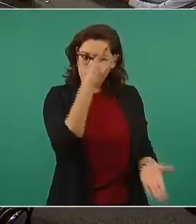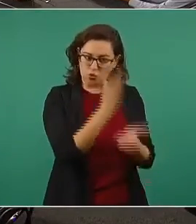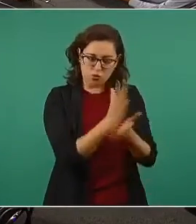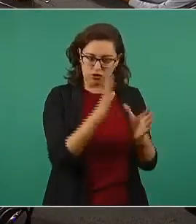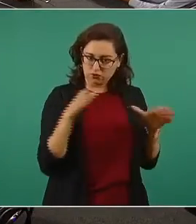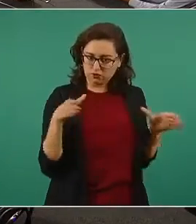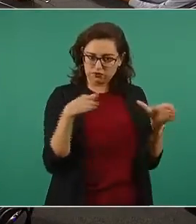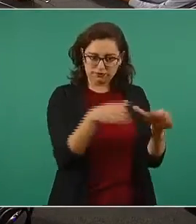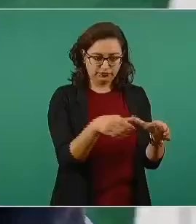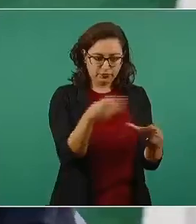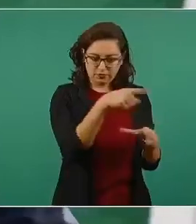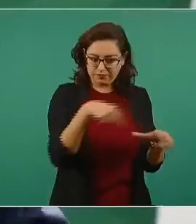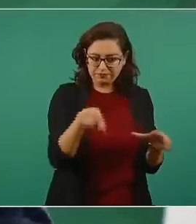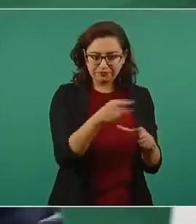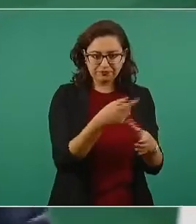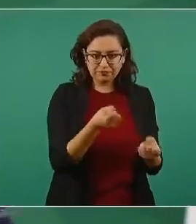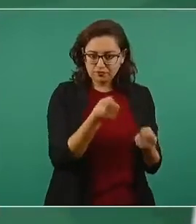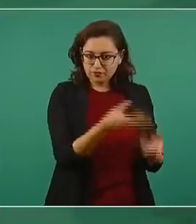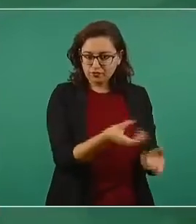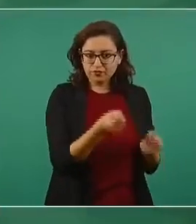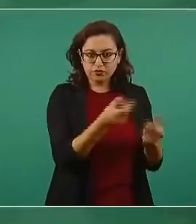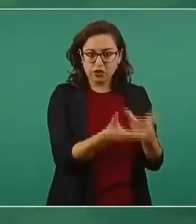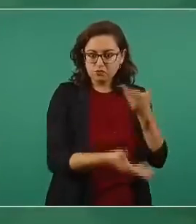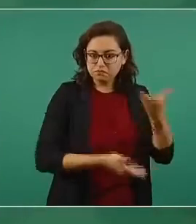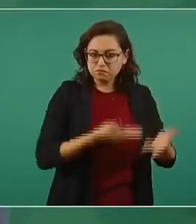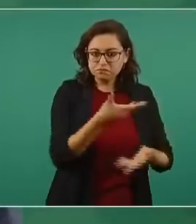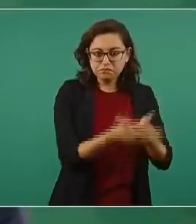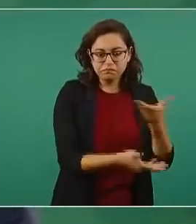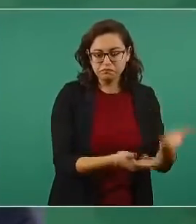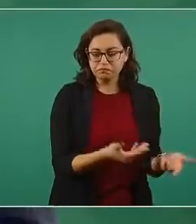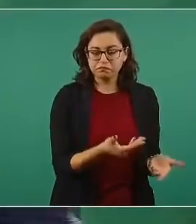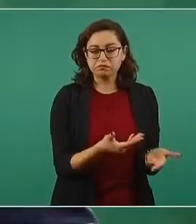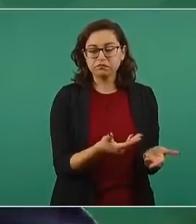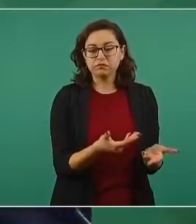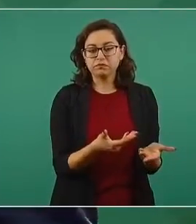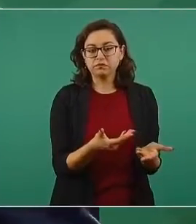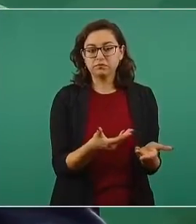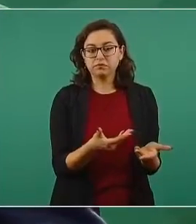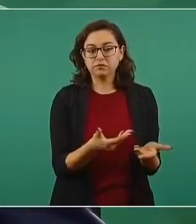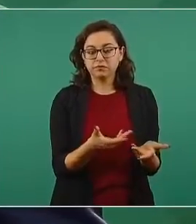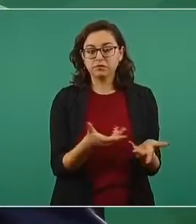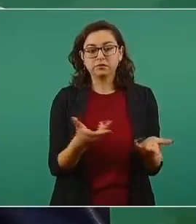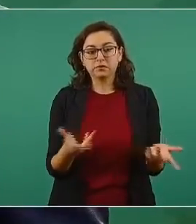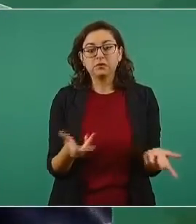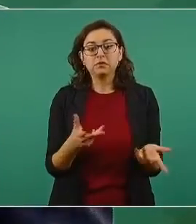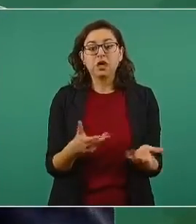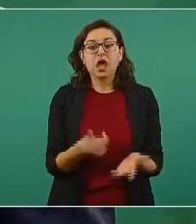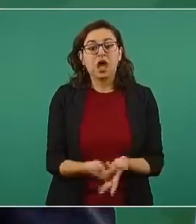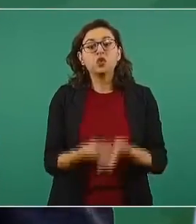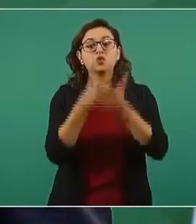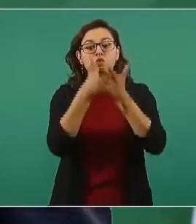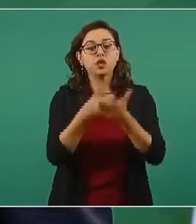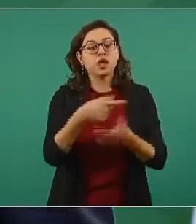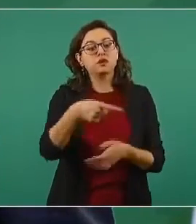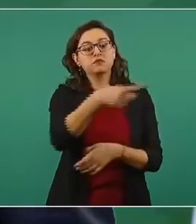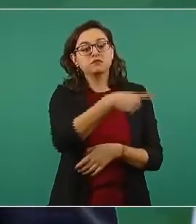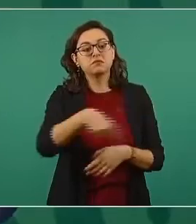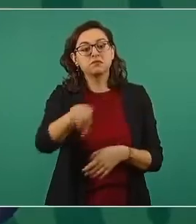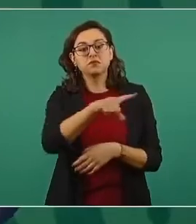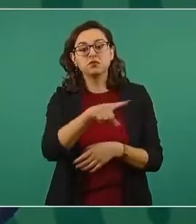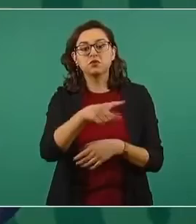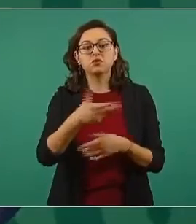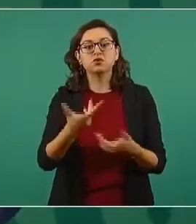debe servir para garantizar el orden.